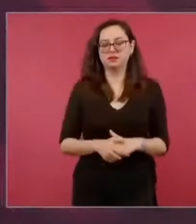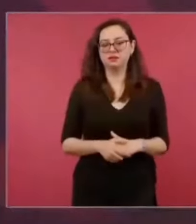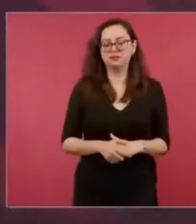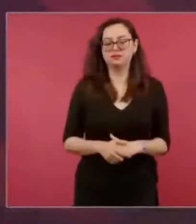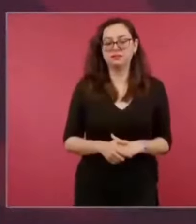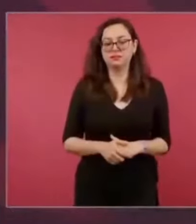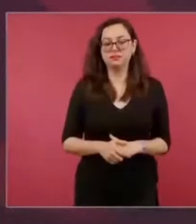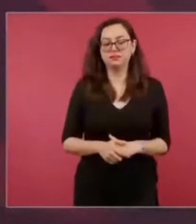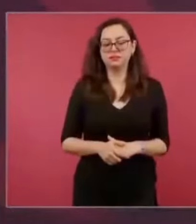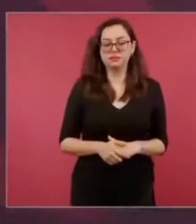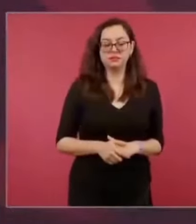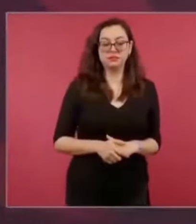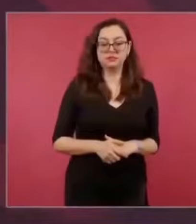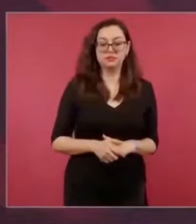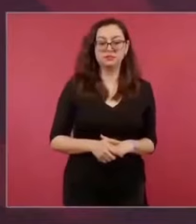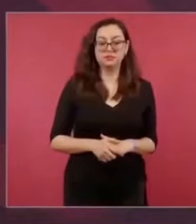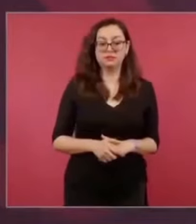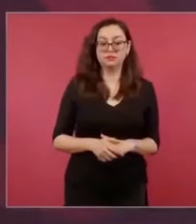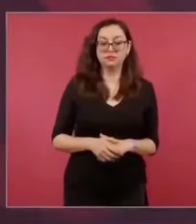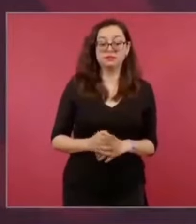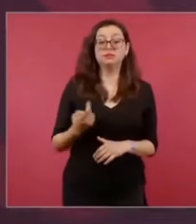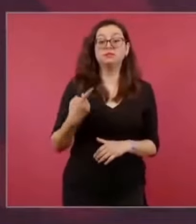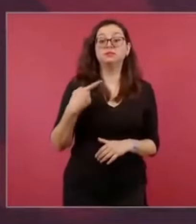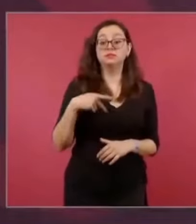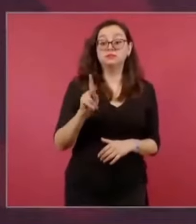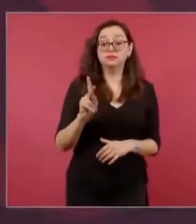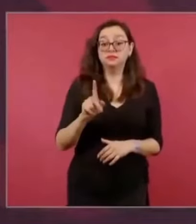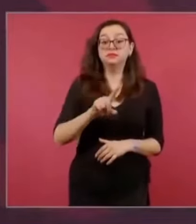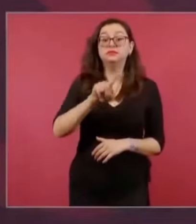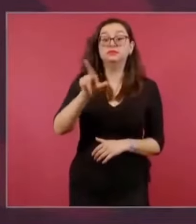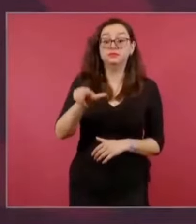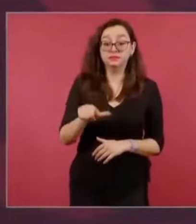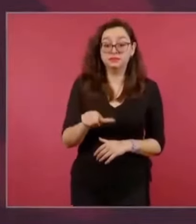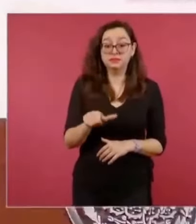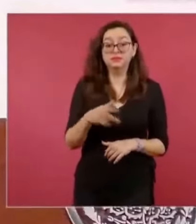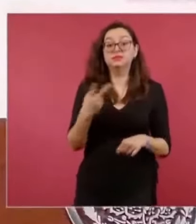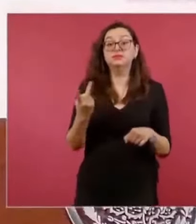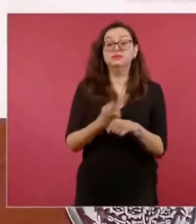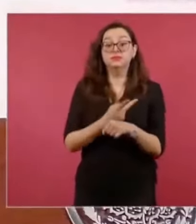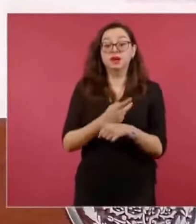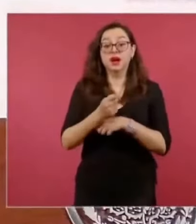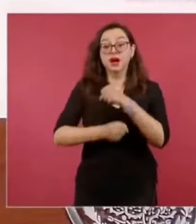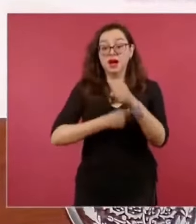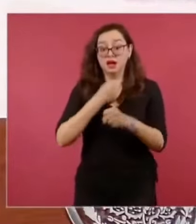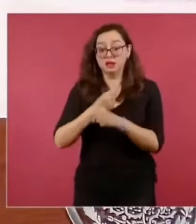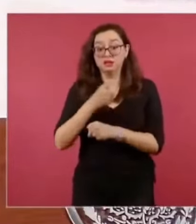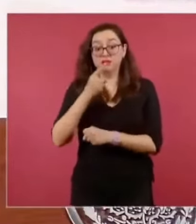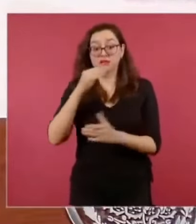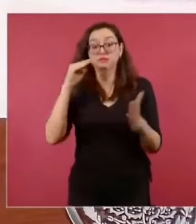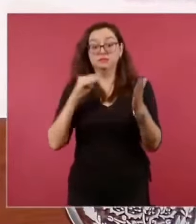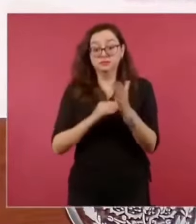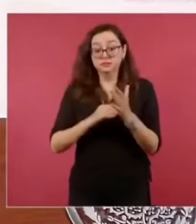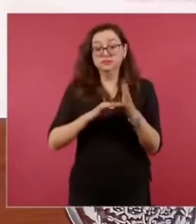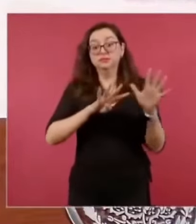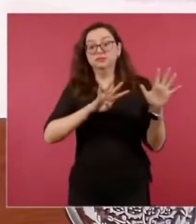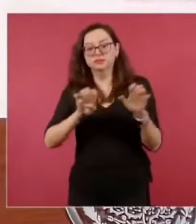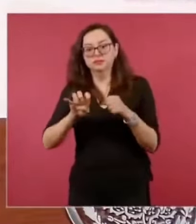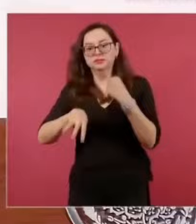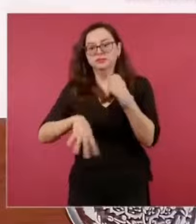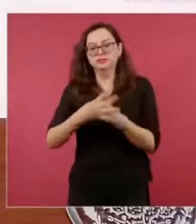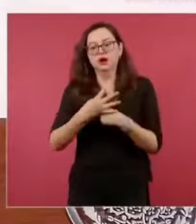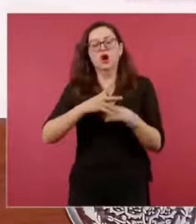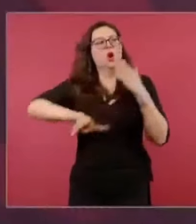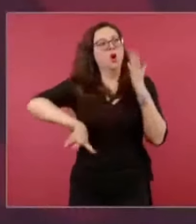Pero todavía, en 1914, vuelven los estadounidenses